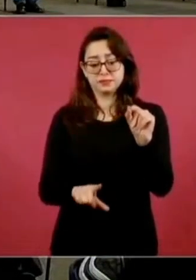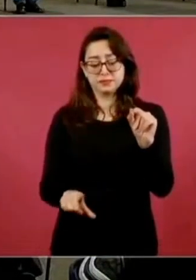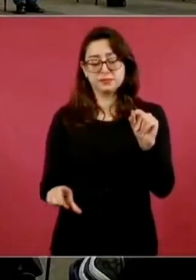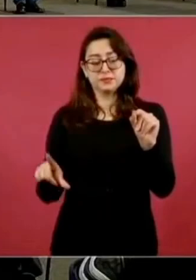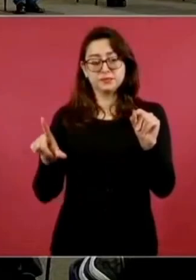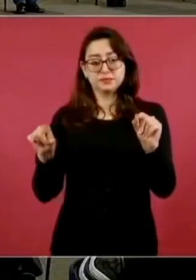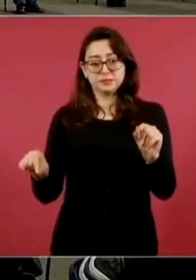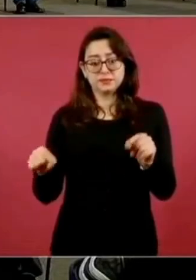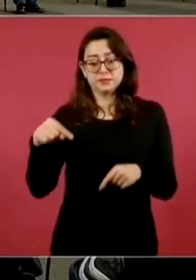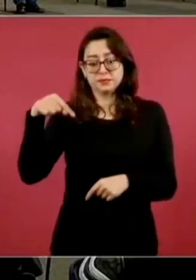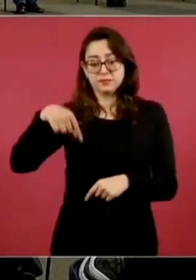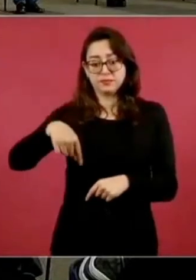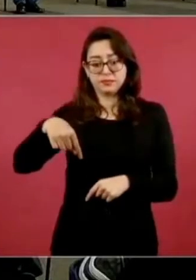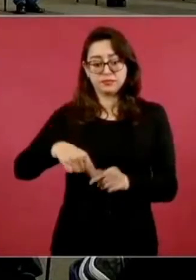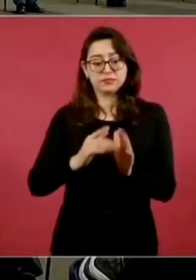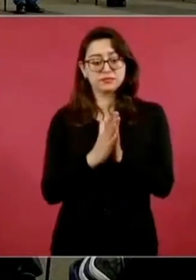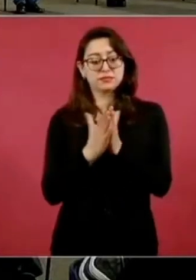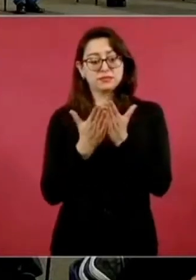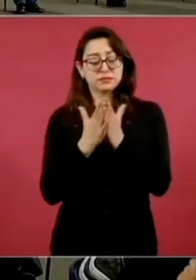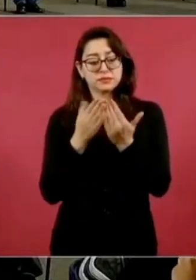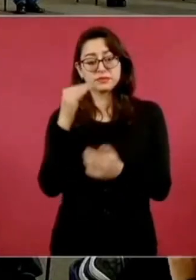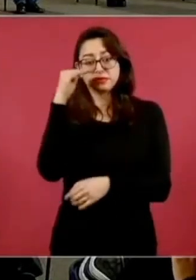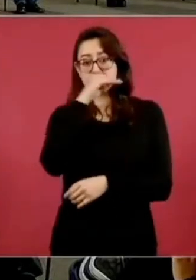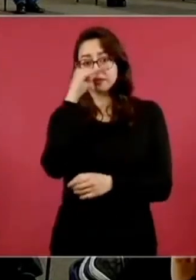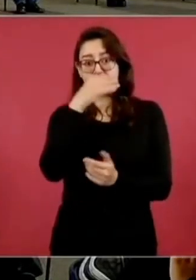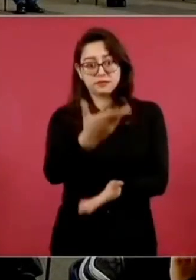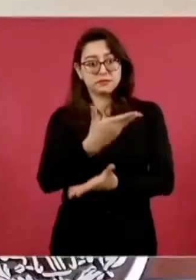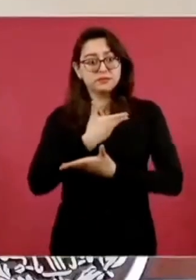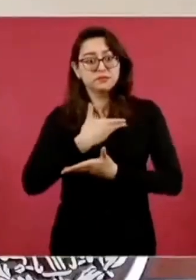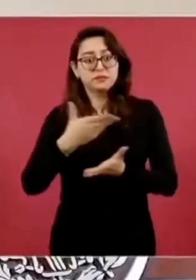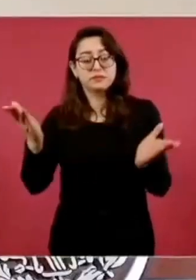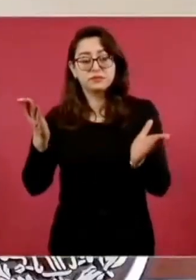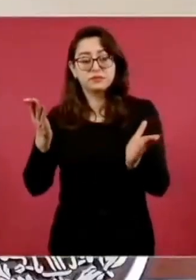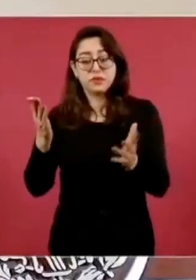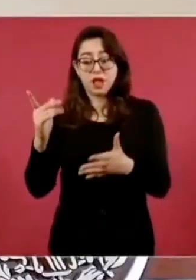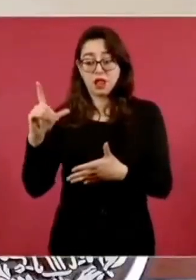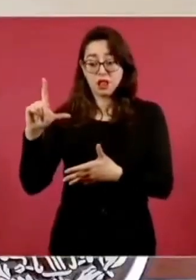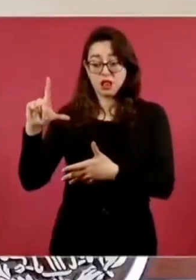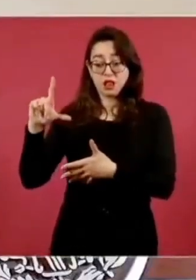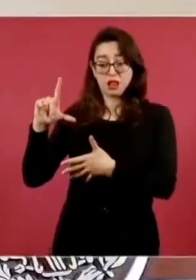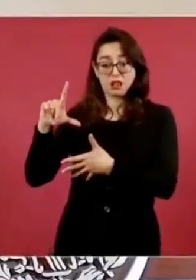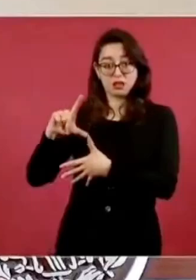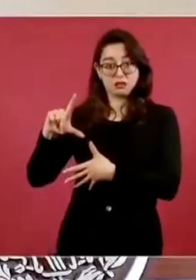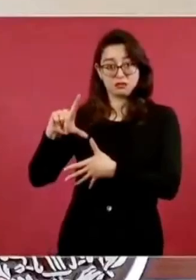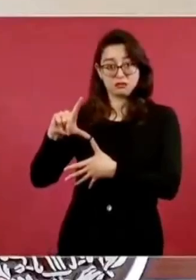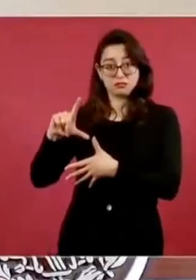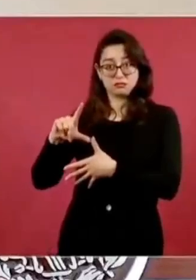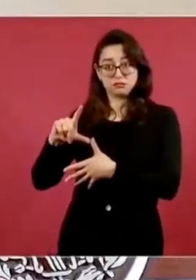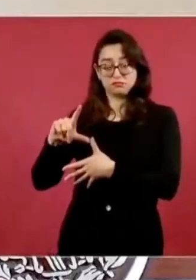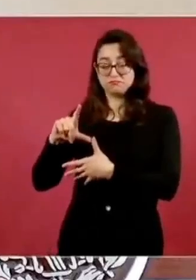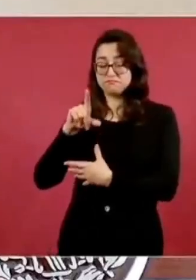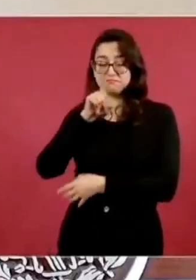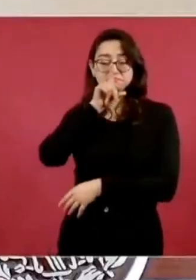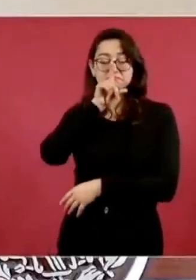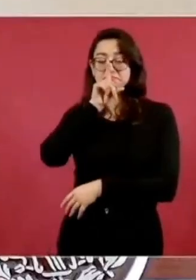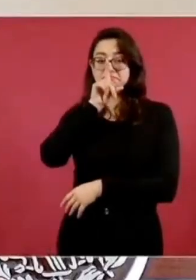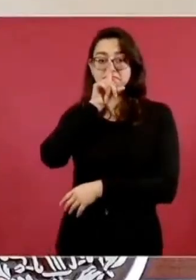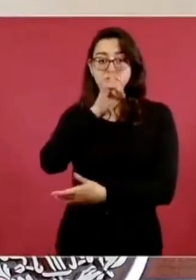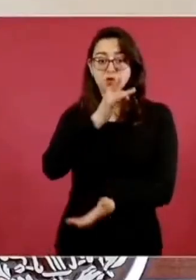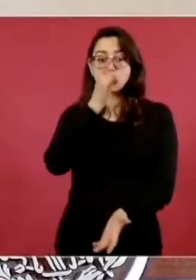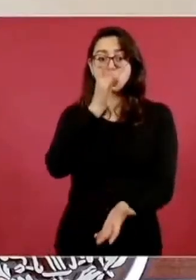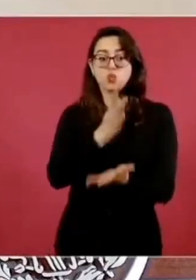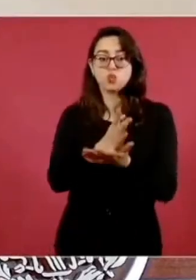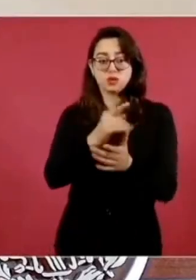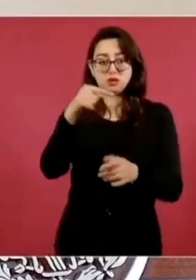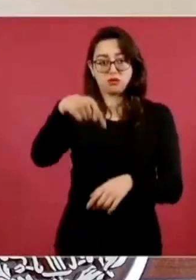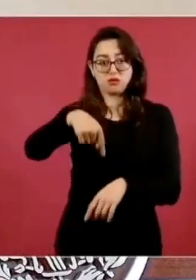que provee a sus estudiantes de educación básica de todos los libros de texto gratuitos que requieren para